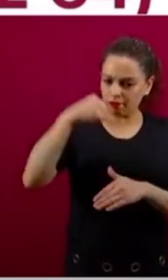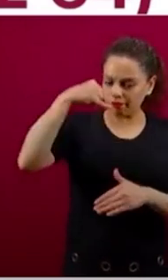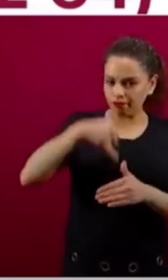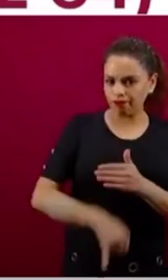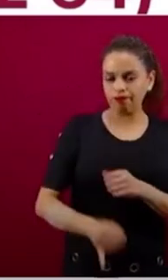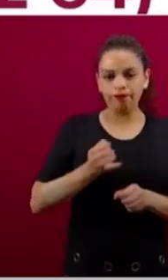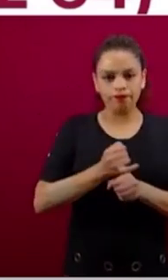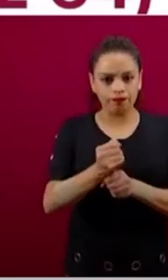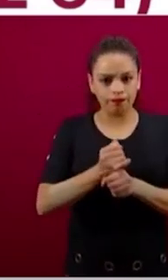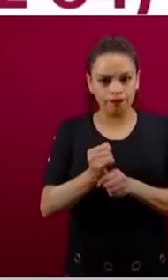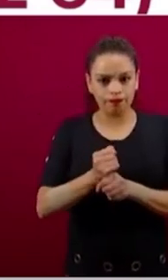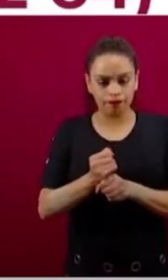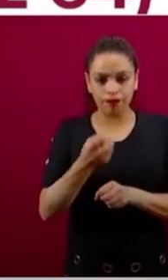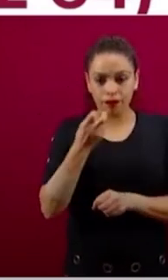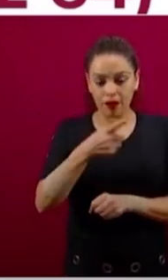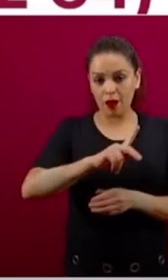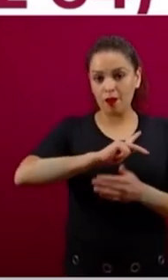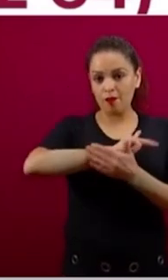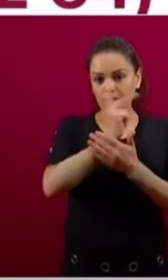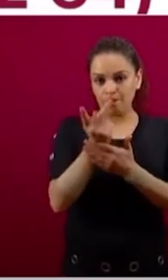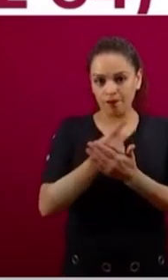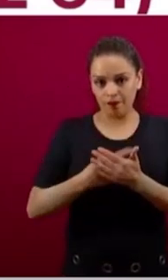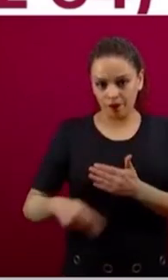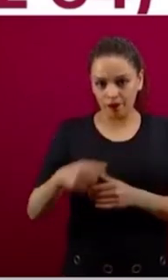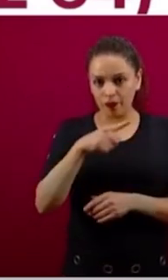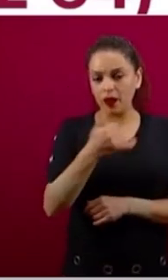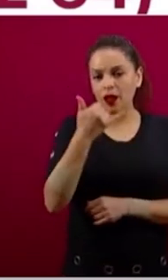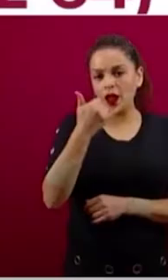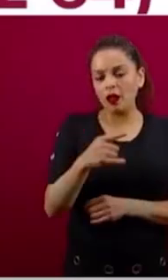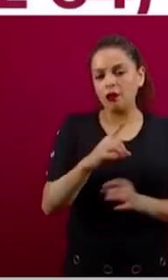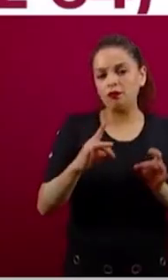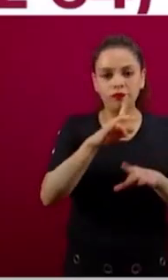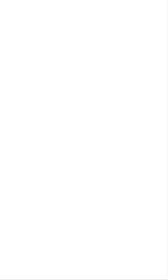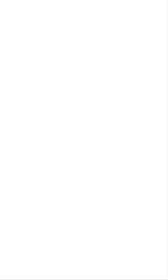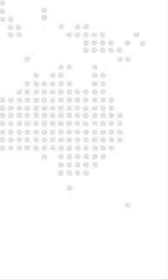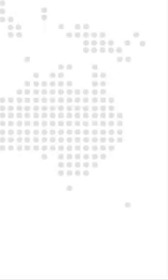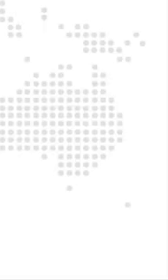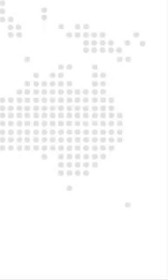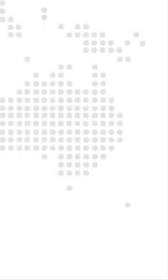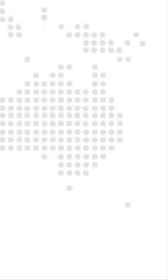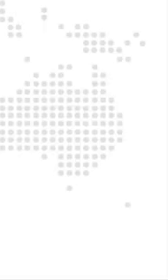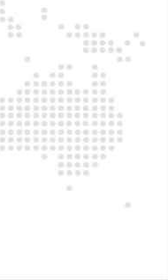sobre el programa y sobre estas llamadas que pueden estar recibiendo.